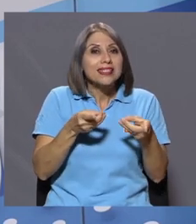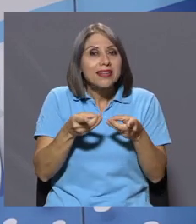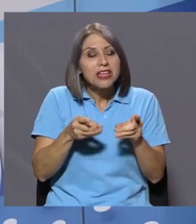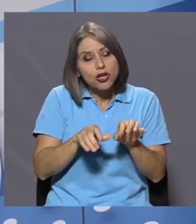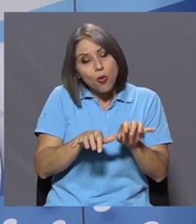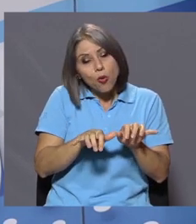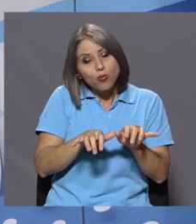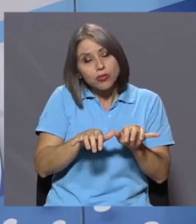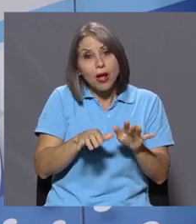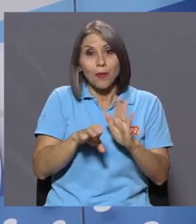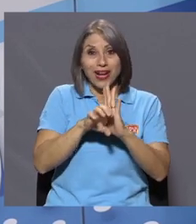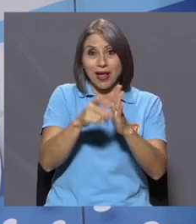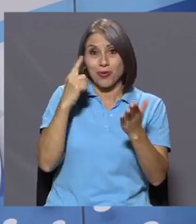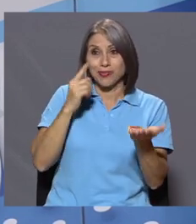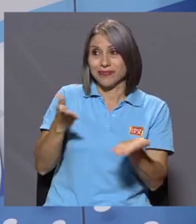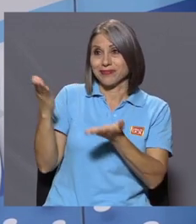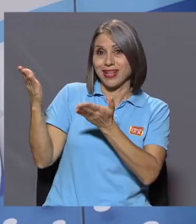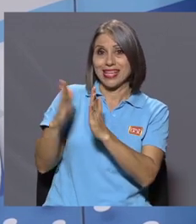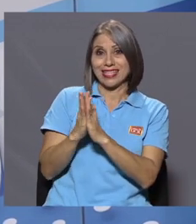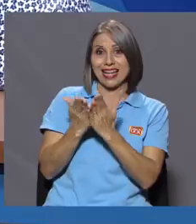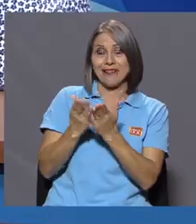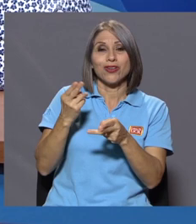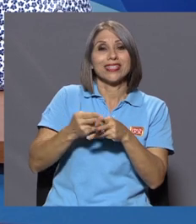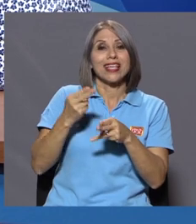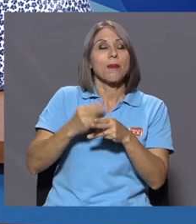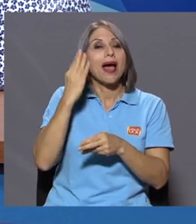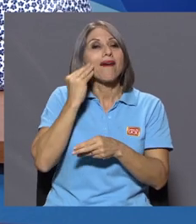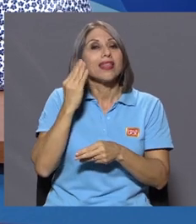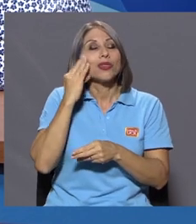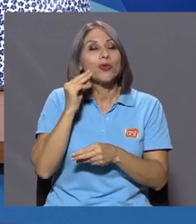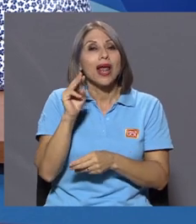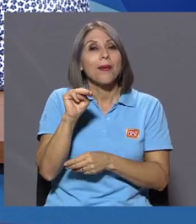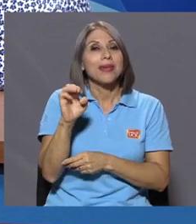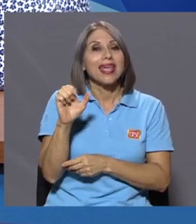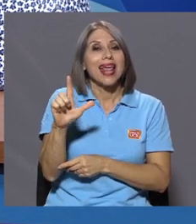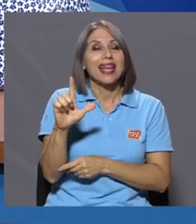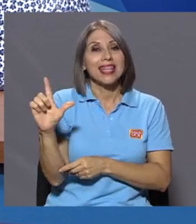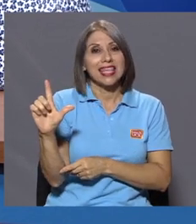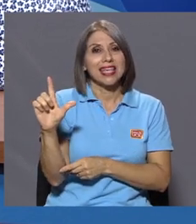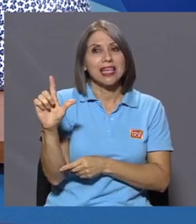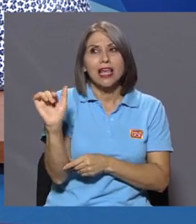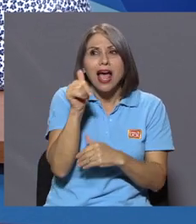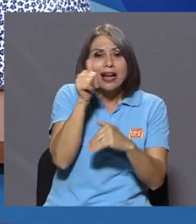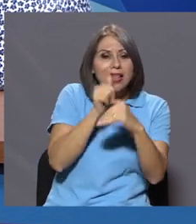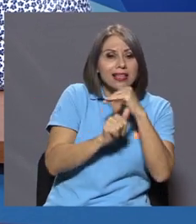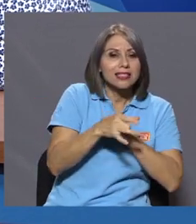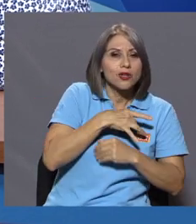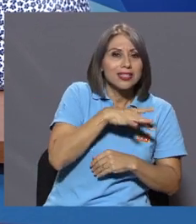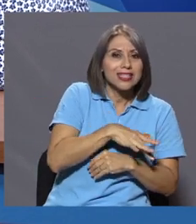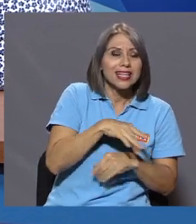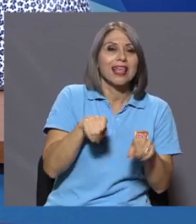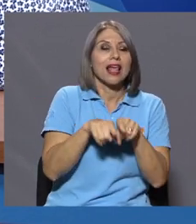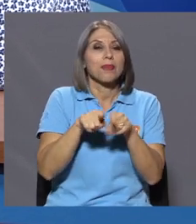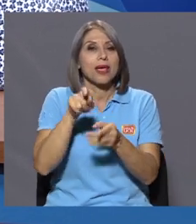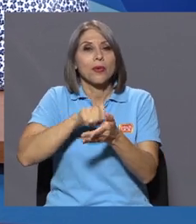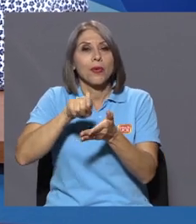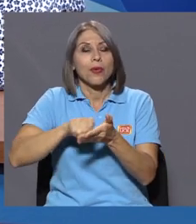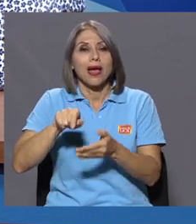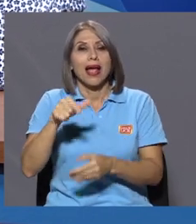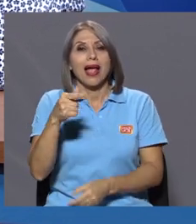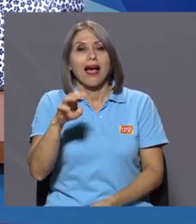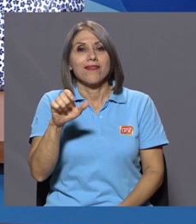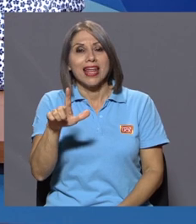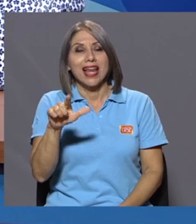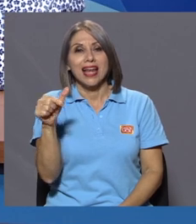Por ejemplo, este librito de Aventura de Miguel Litín, Clandestino en Chile, Gabriel García Márquez. Ok. ¿Verdad?